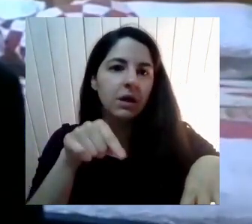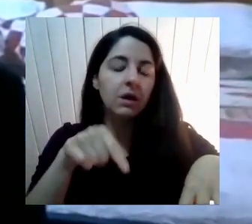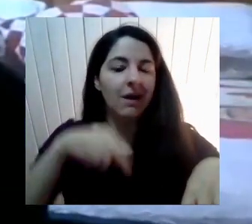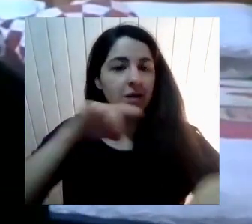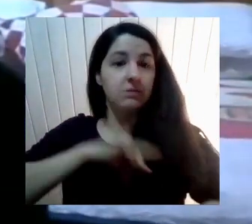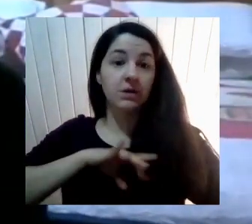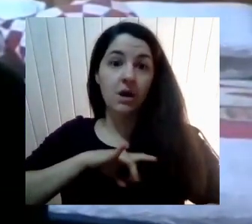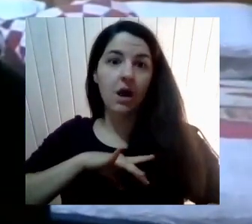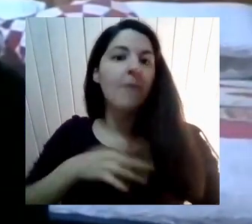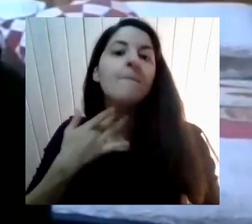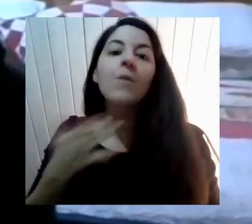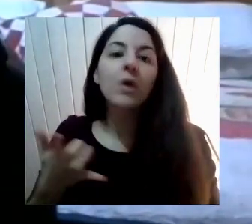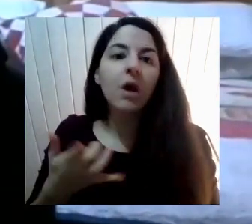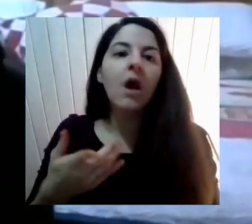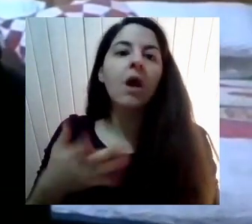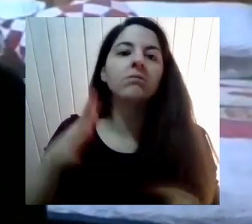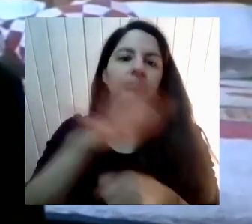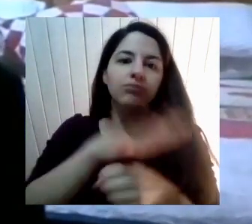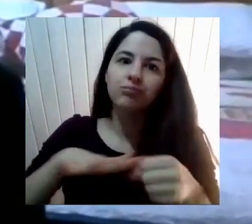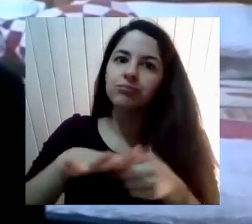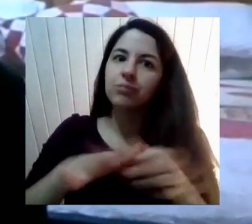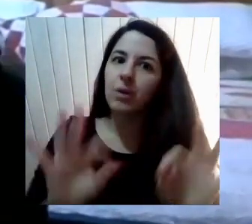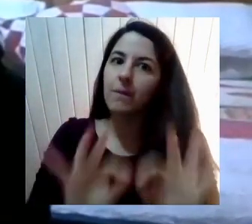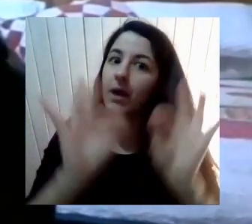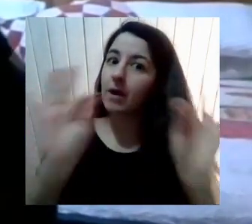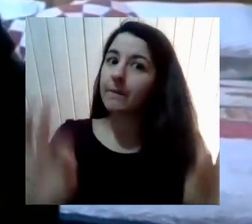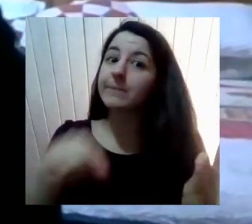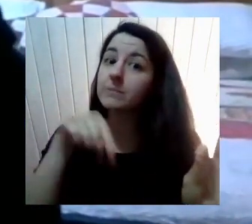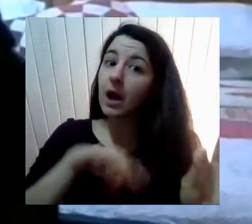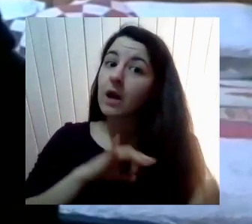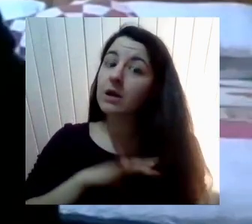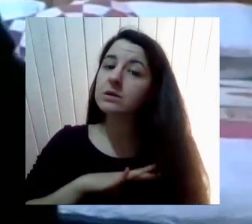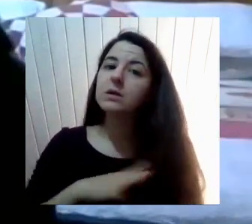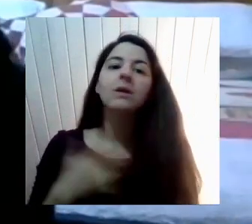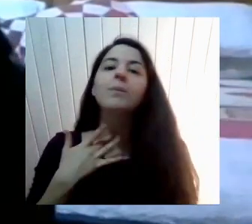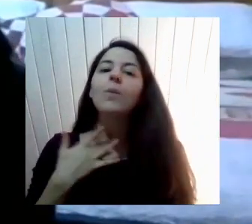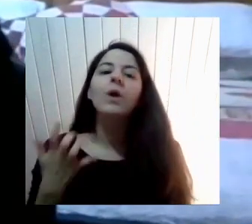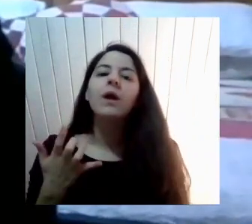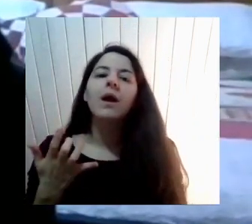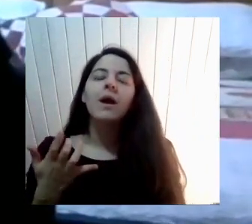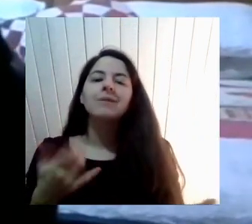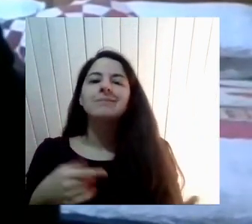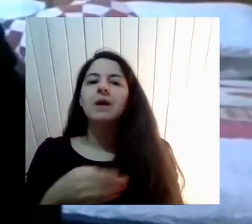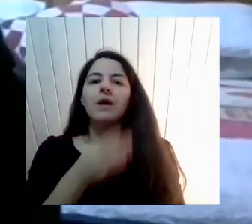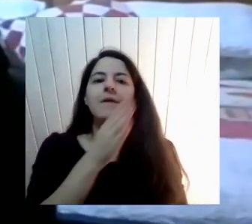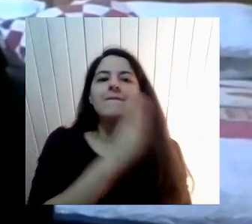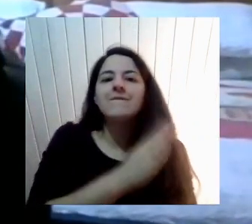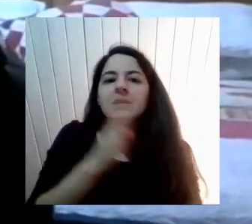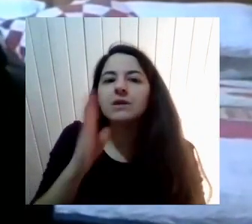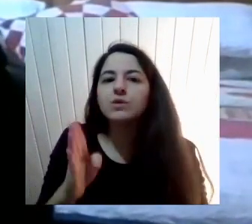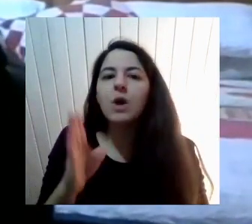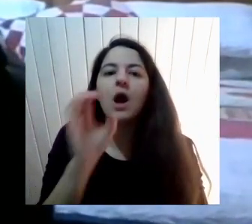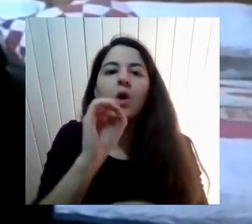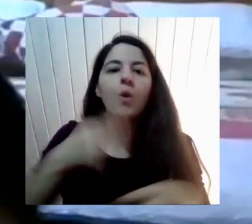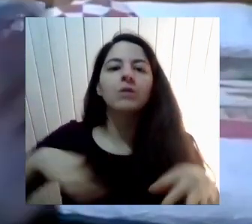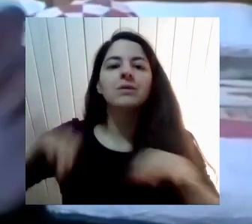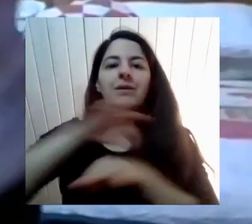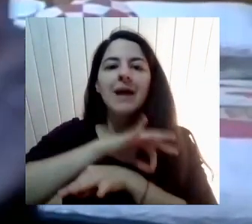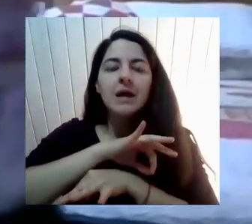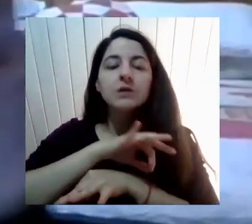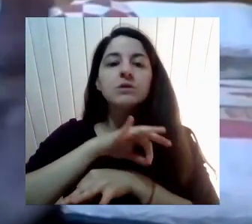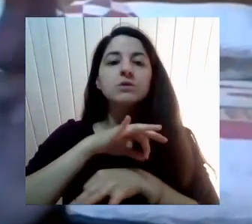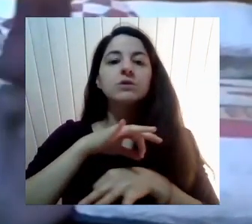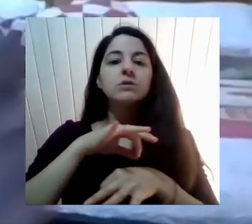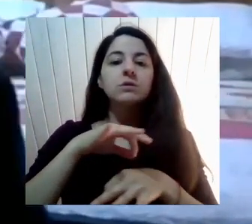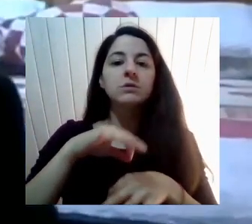claramente Ser No sé Trans O No sé Bisexual Lo que sea Pero De un color amable Amable